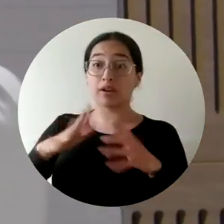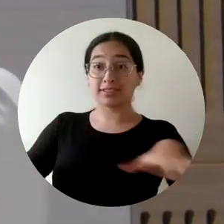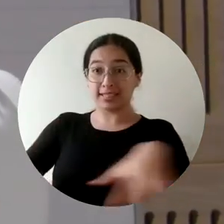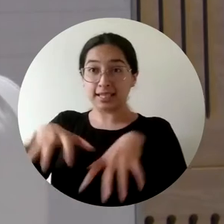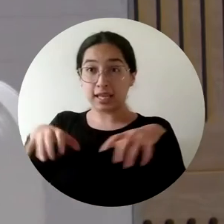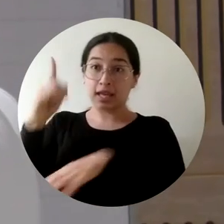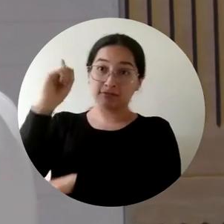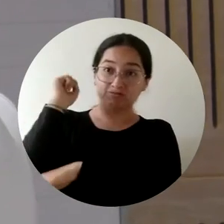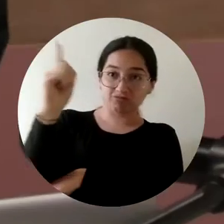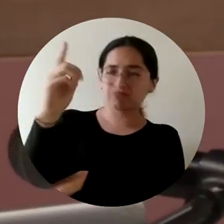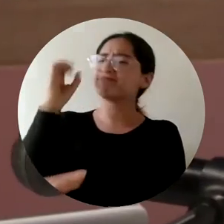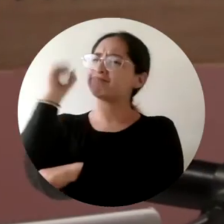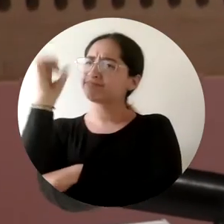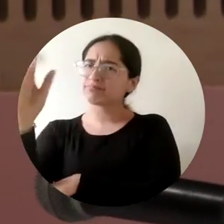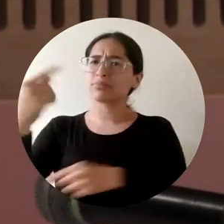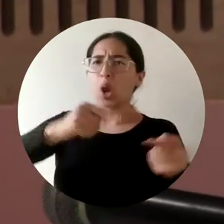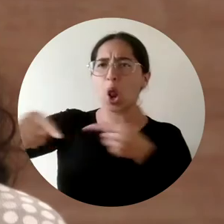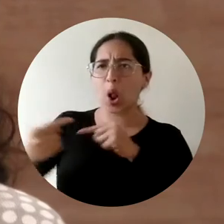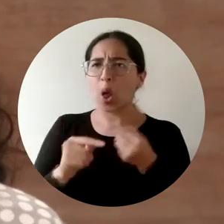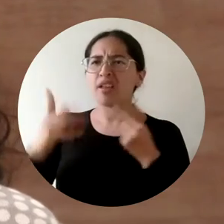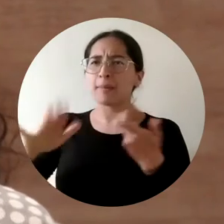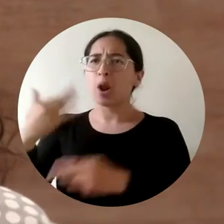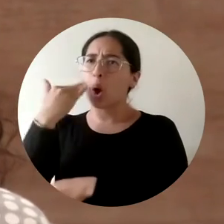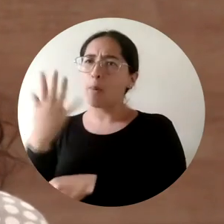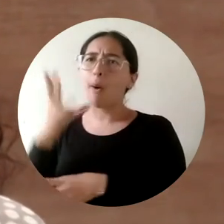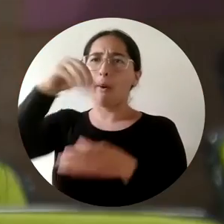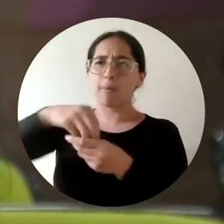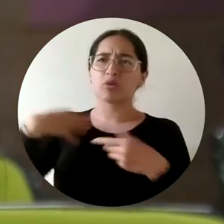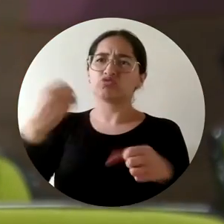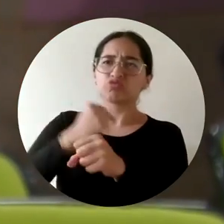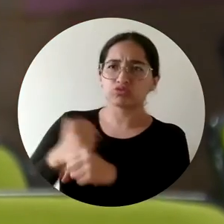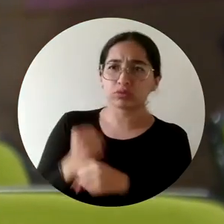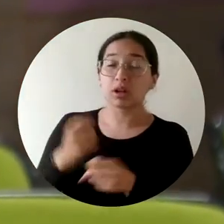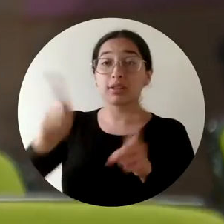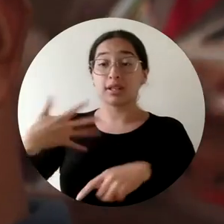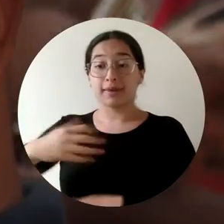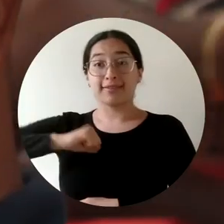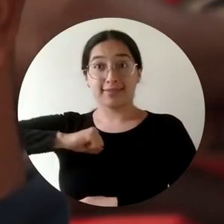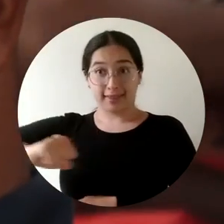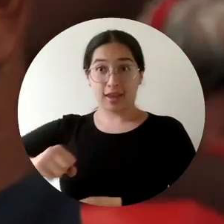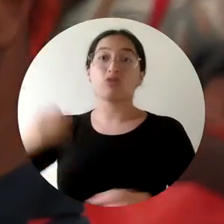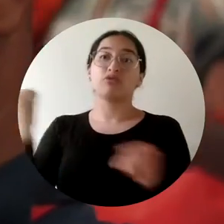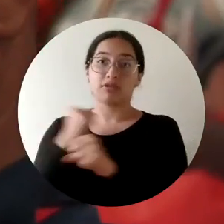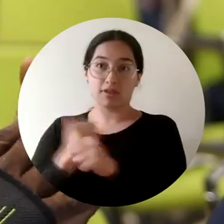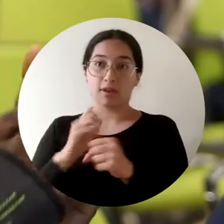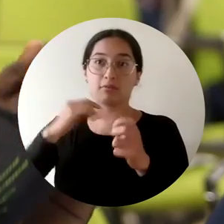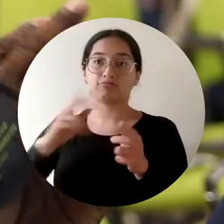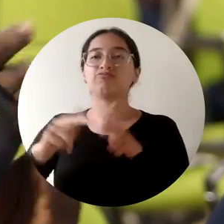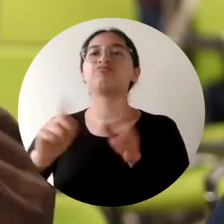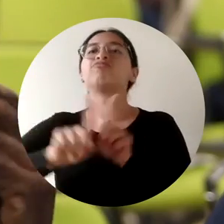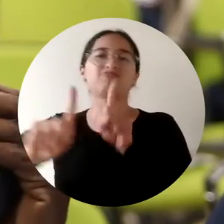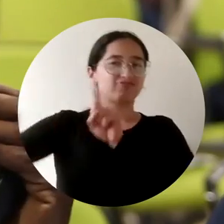transcurrió con conferencias y debates donde se habló del rol de la mujer en el movimiento sindical colombiano, los derechos laborales en el trabajo